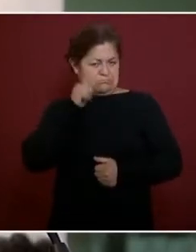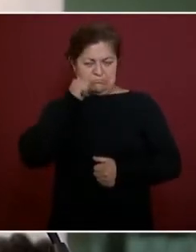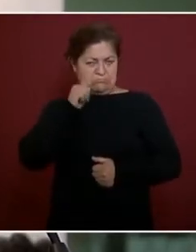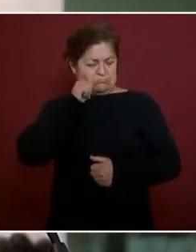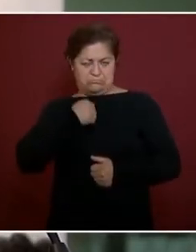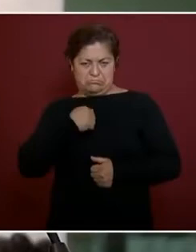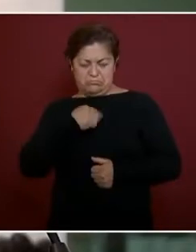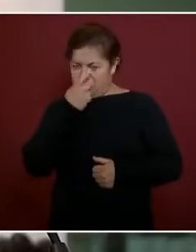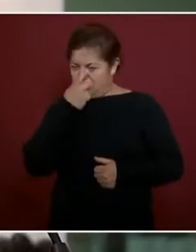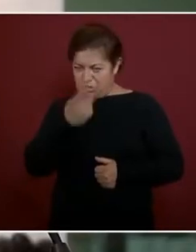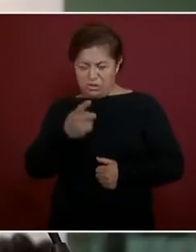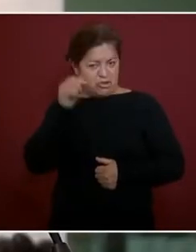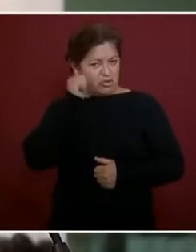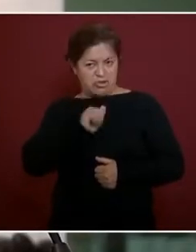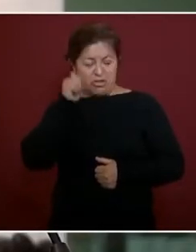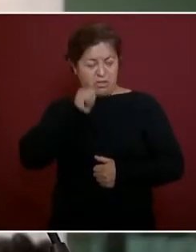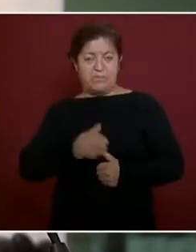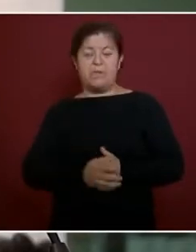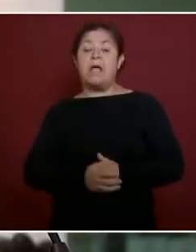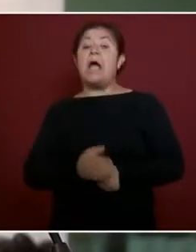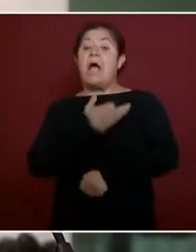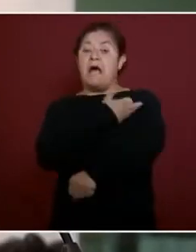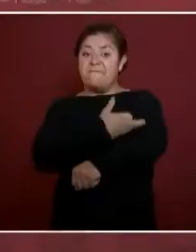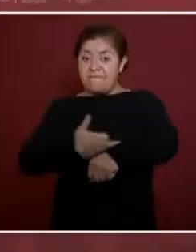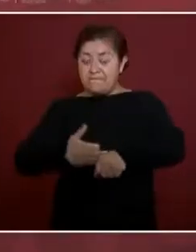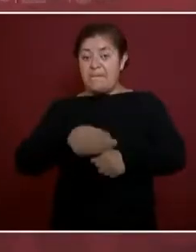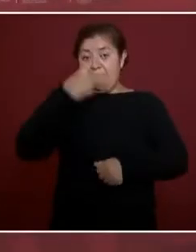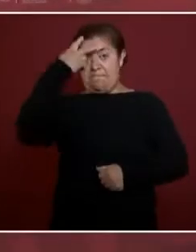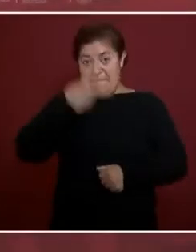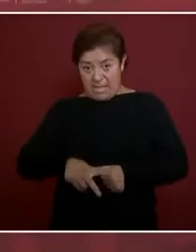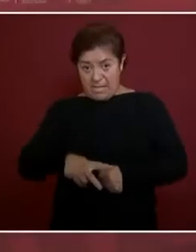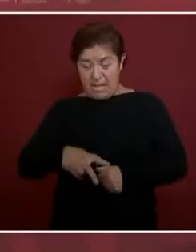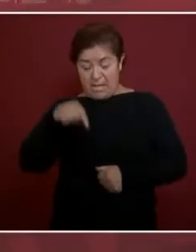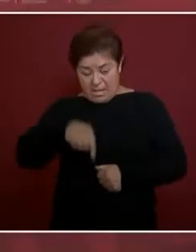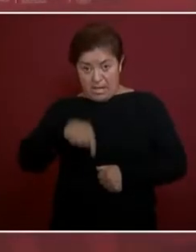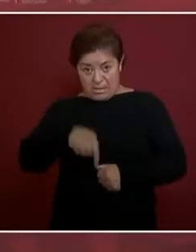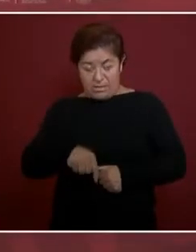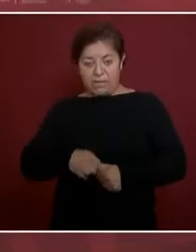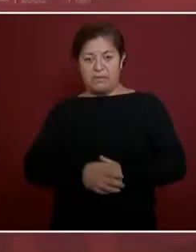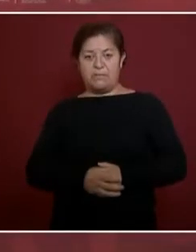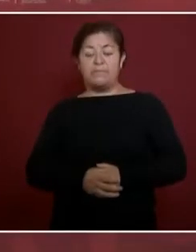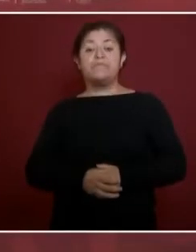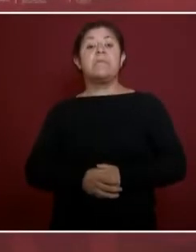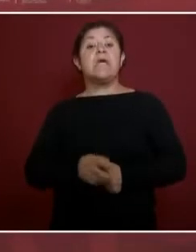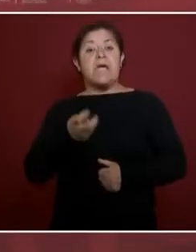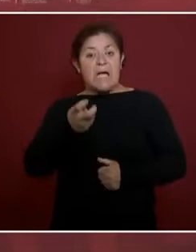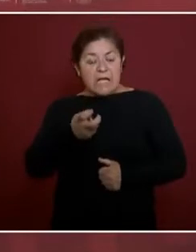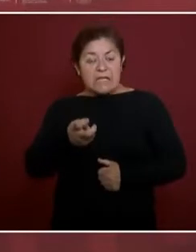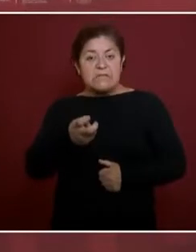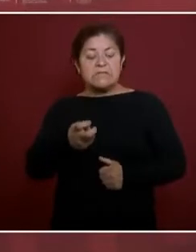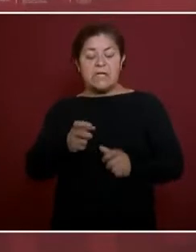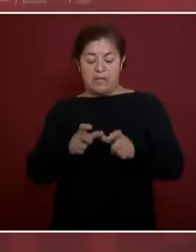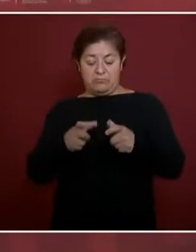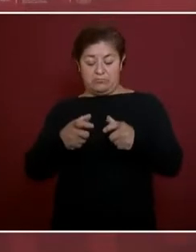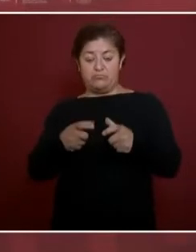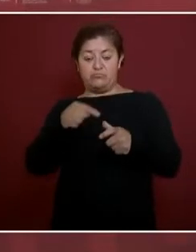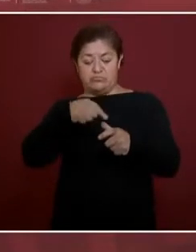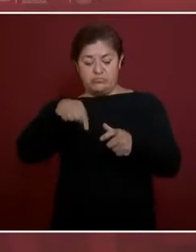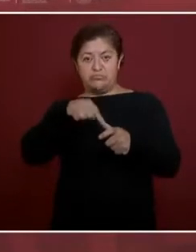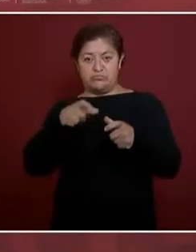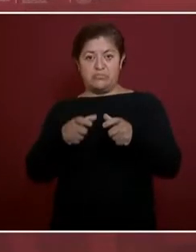la familia mexicana es la principal institución